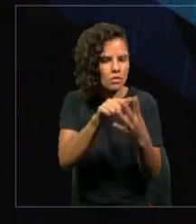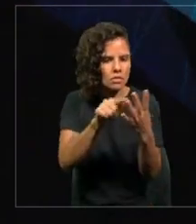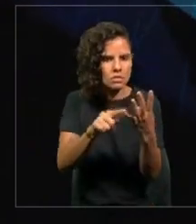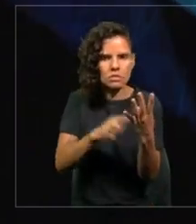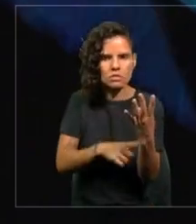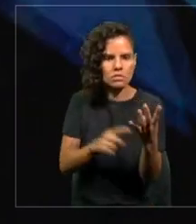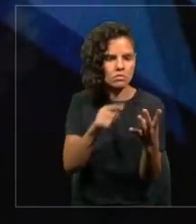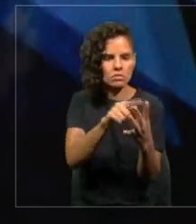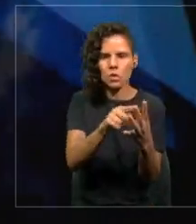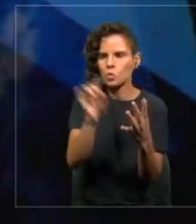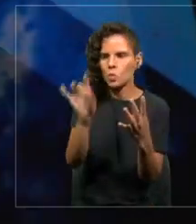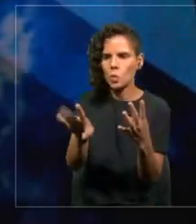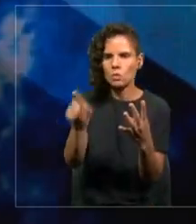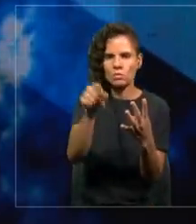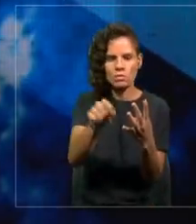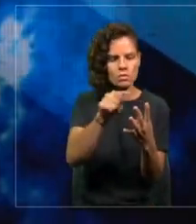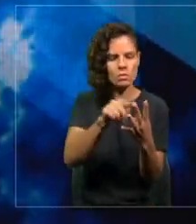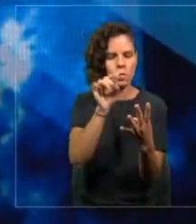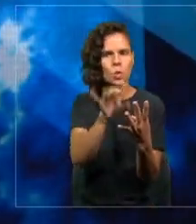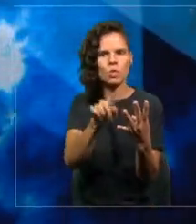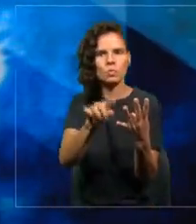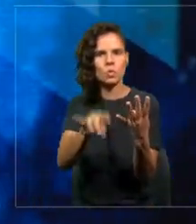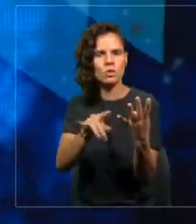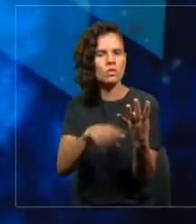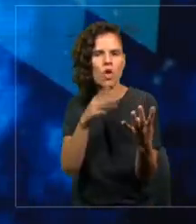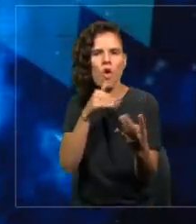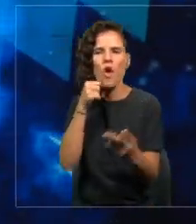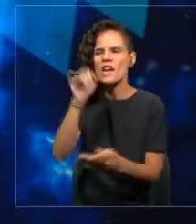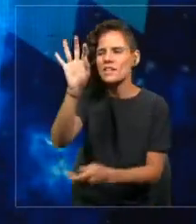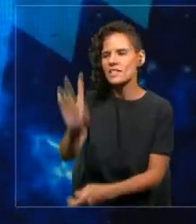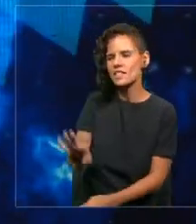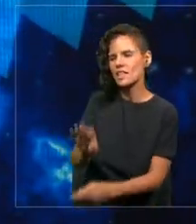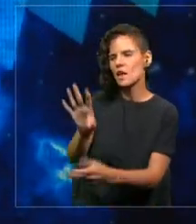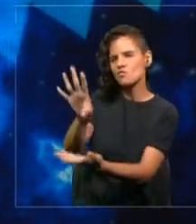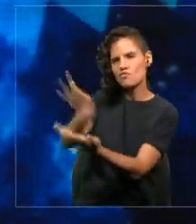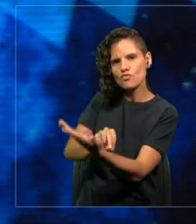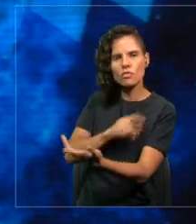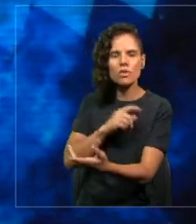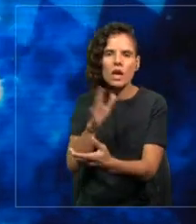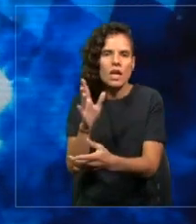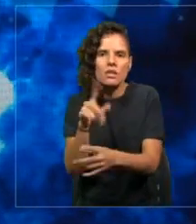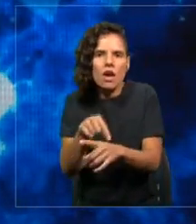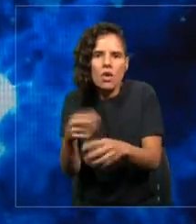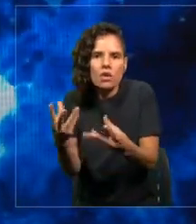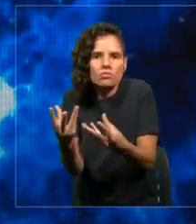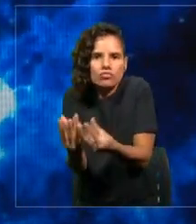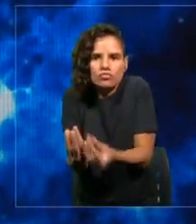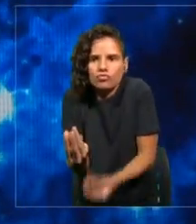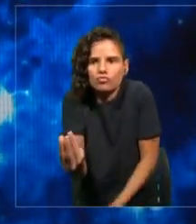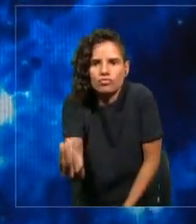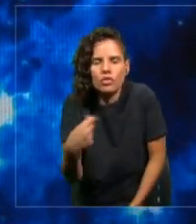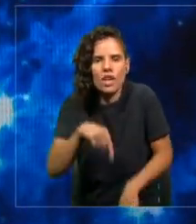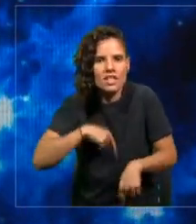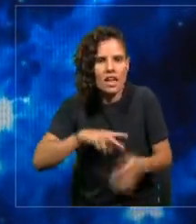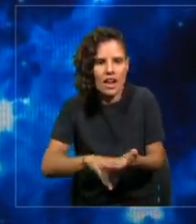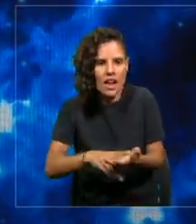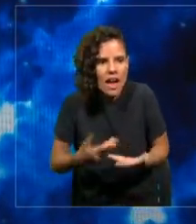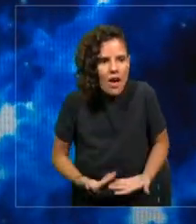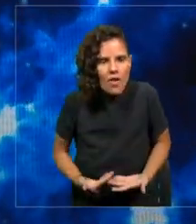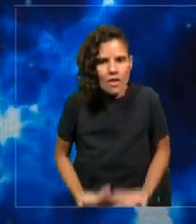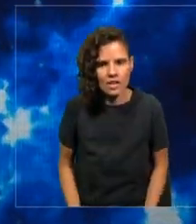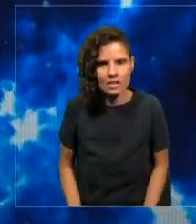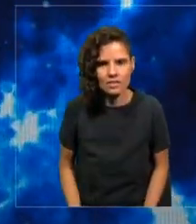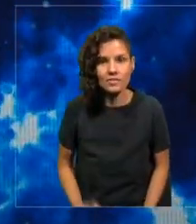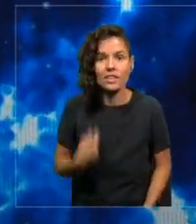El mundo de los promedios está en extinción. Y esta realidad está aquí, ahora. La